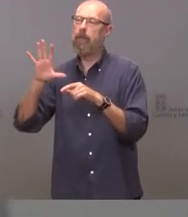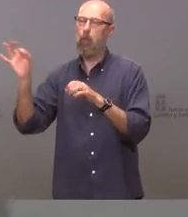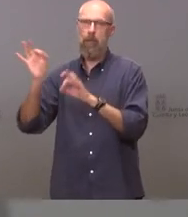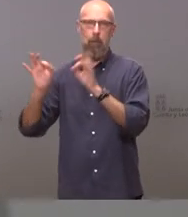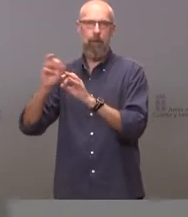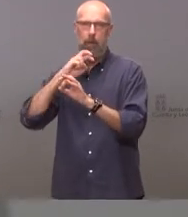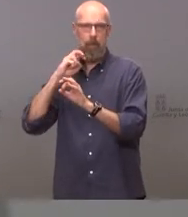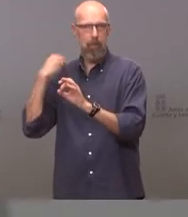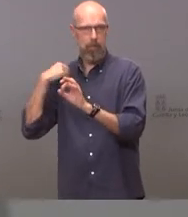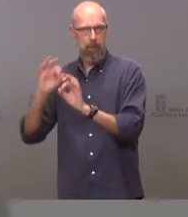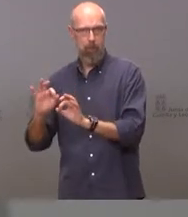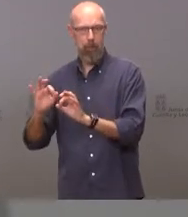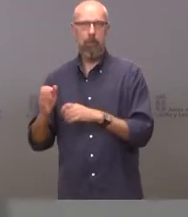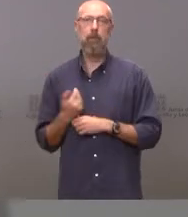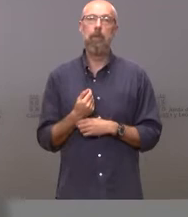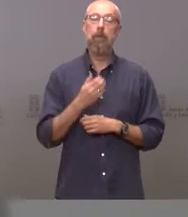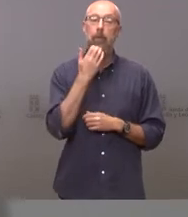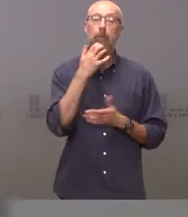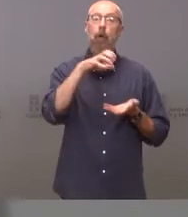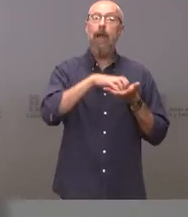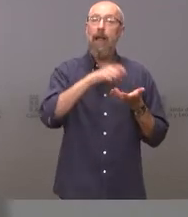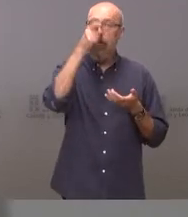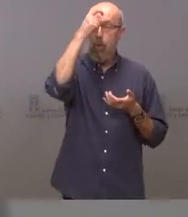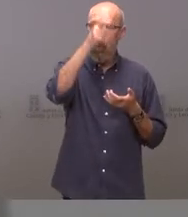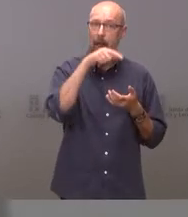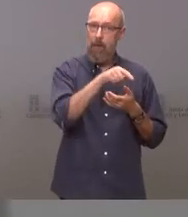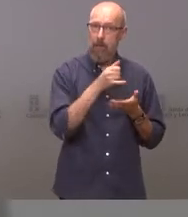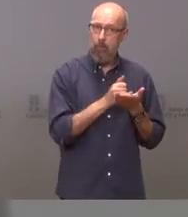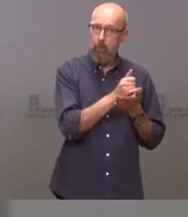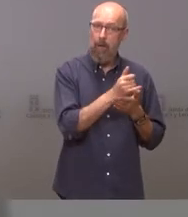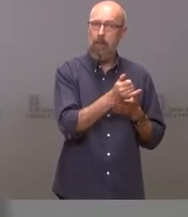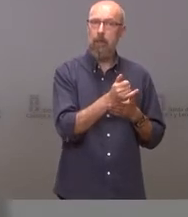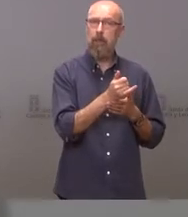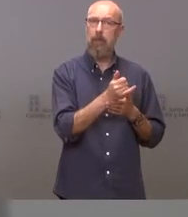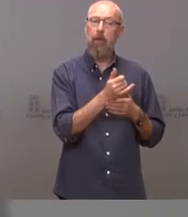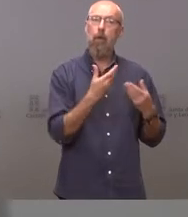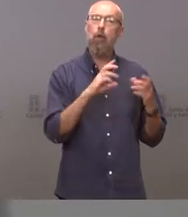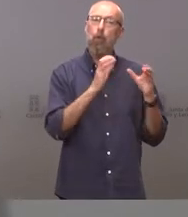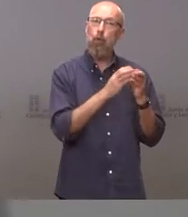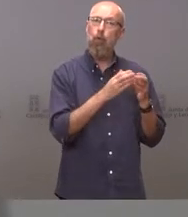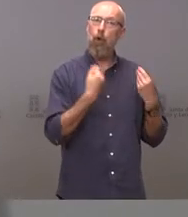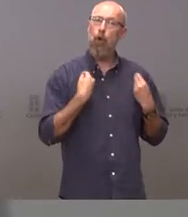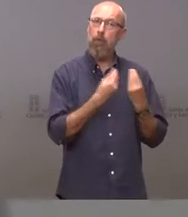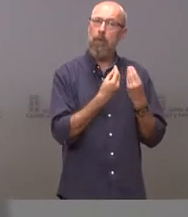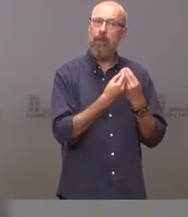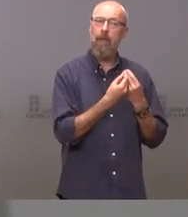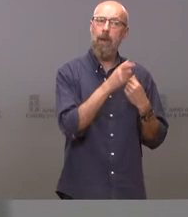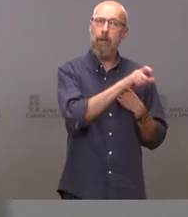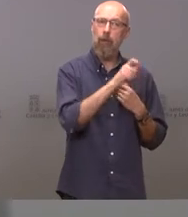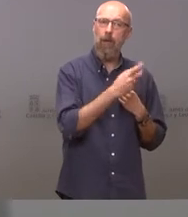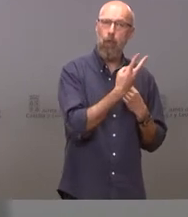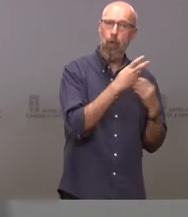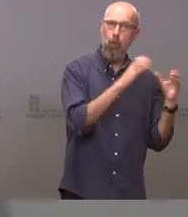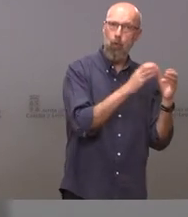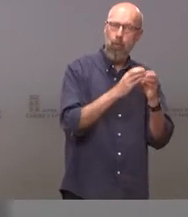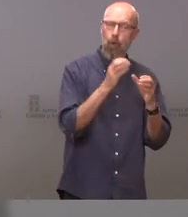En las casas rurales, en el nivel 2, los grupos máximos de convivencia estable van a pasar de dos a tres grupos de